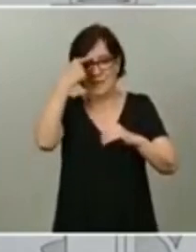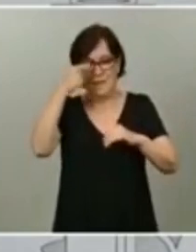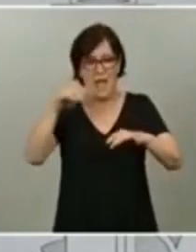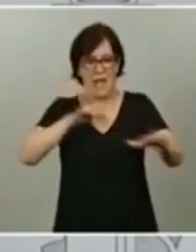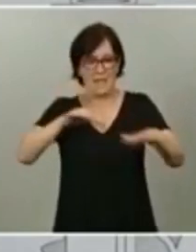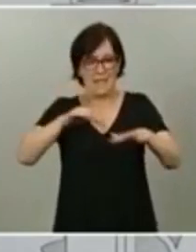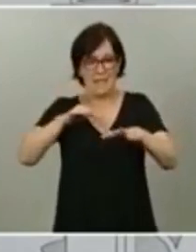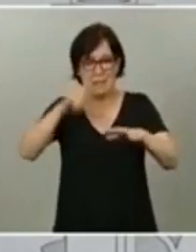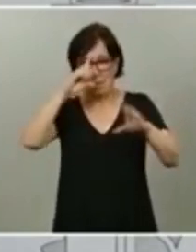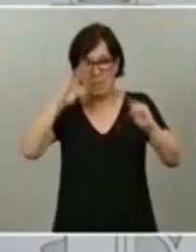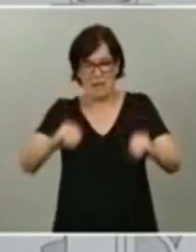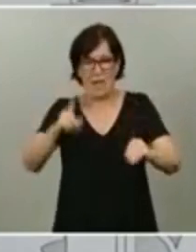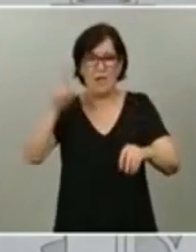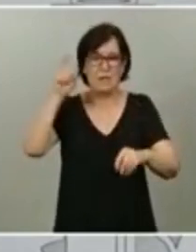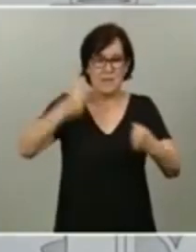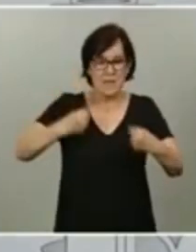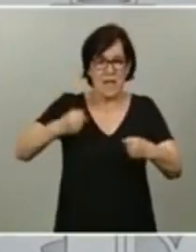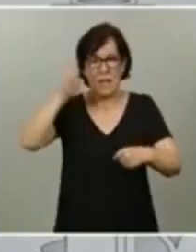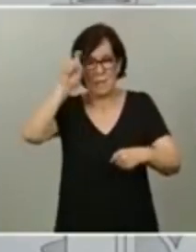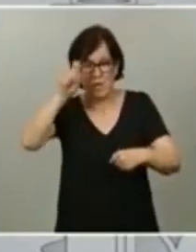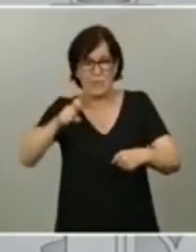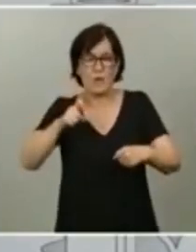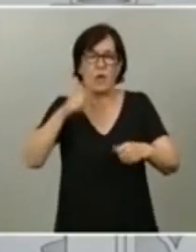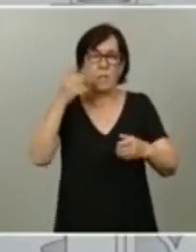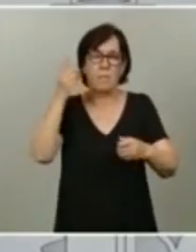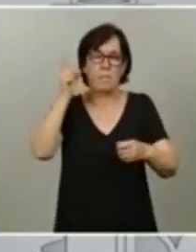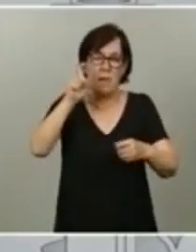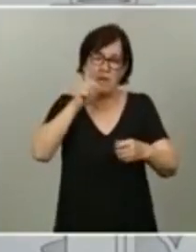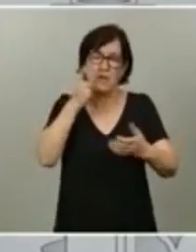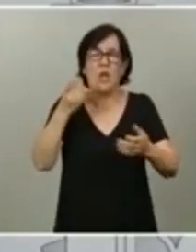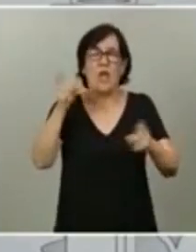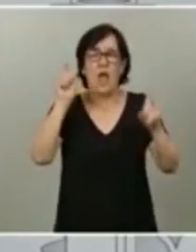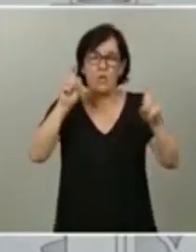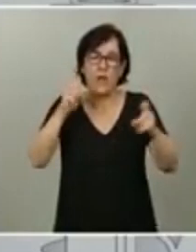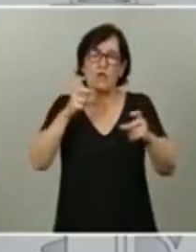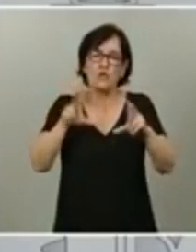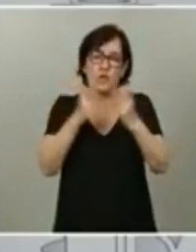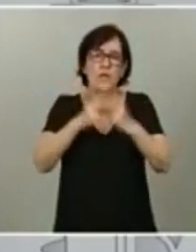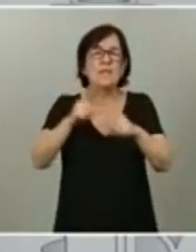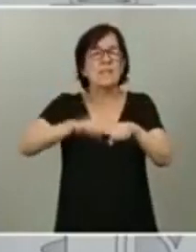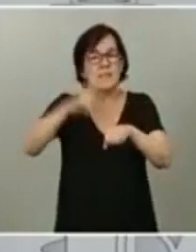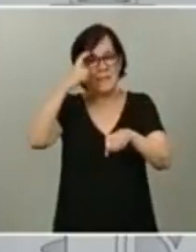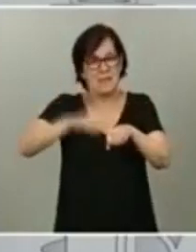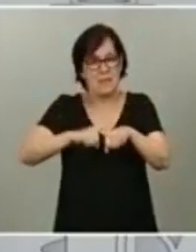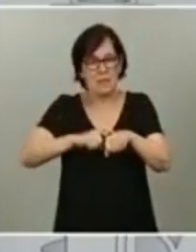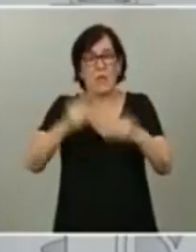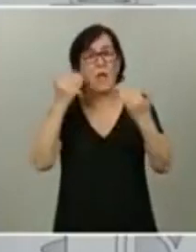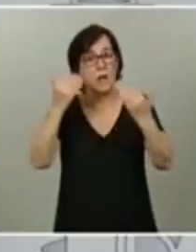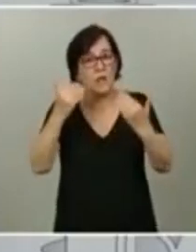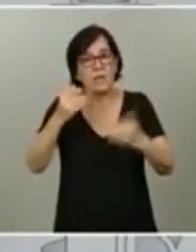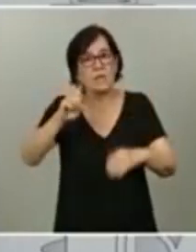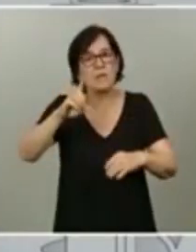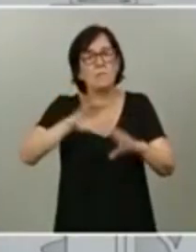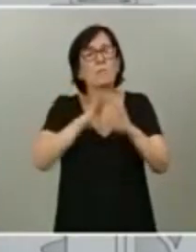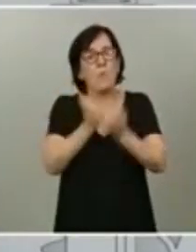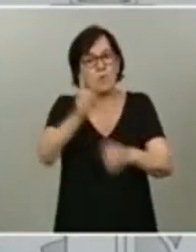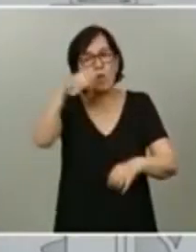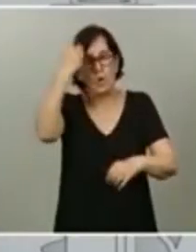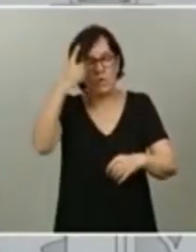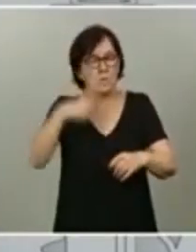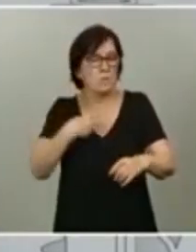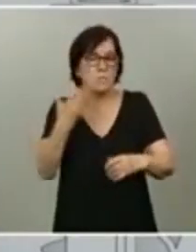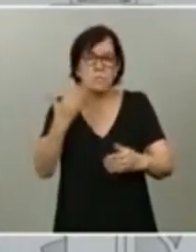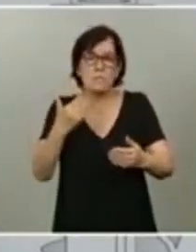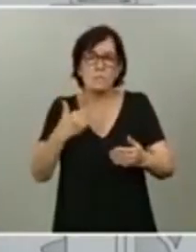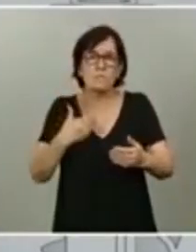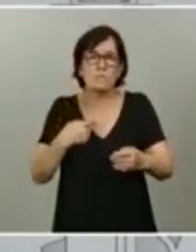profesores, a los maestros, los educadores sociales, a los psicólogos. Gracias también al mundo de la cultura por demostrar su imprescindible valor social